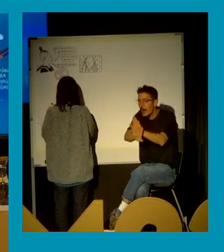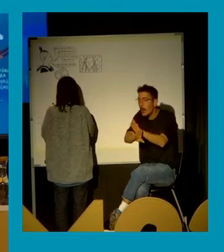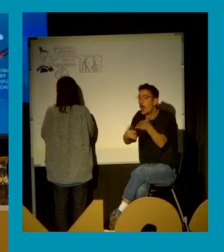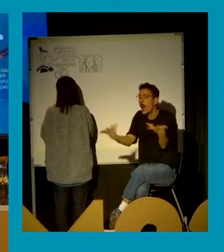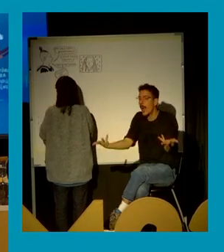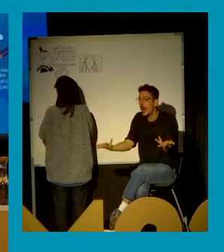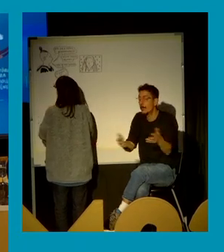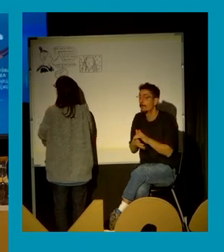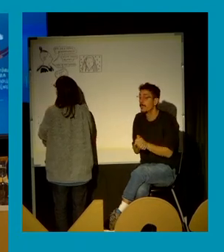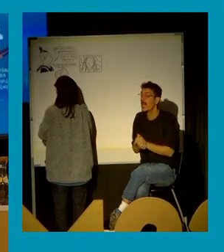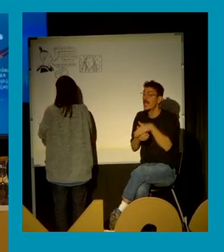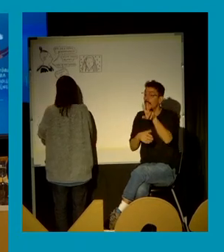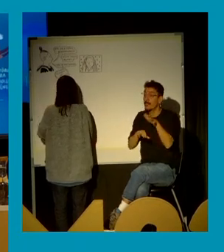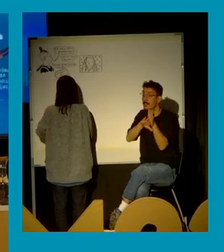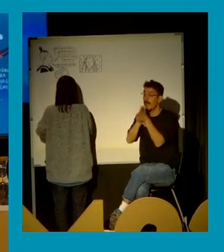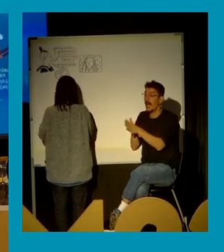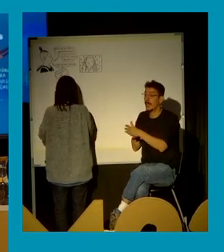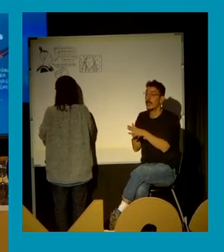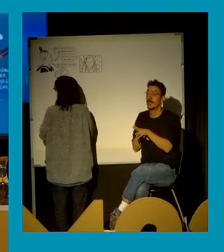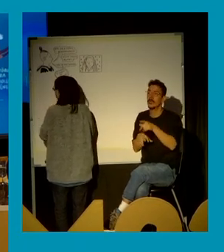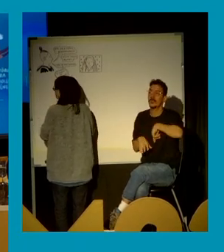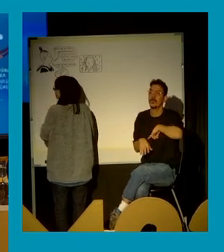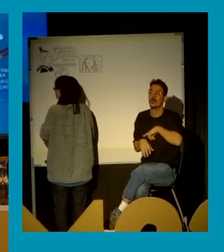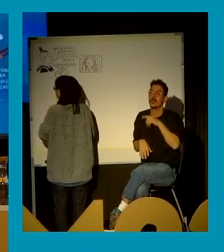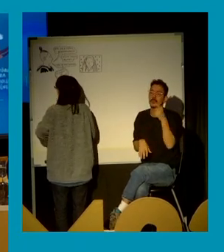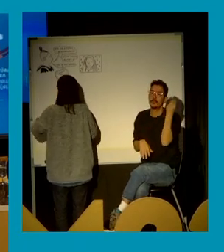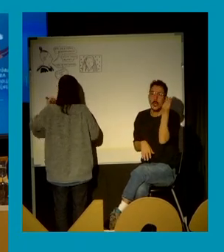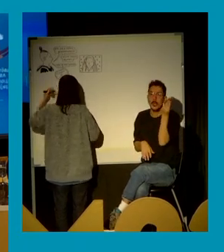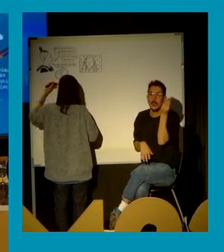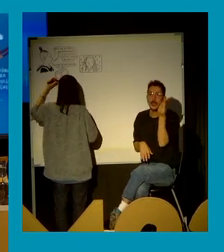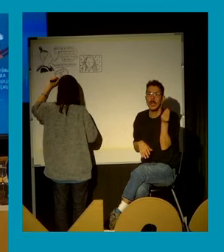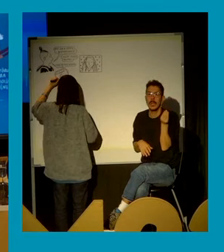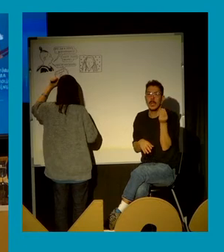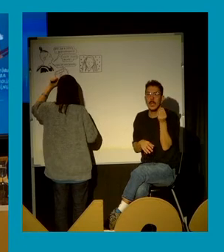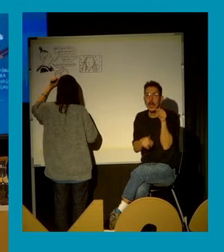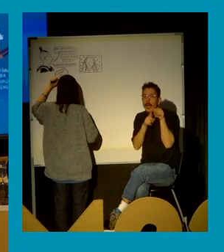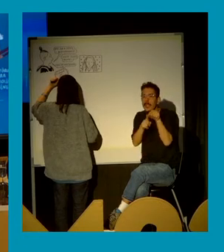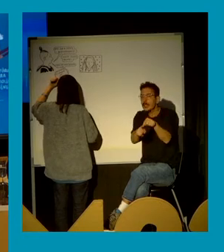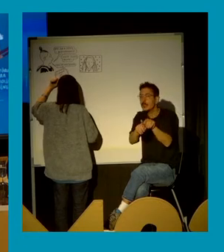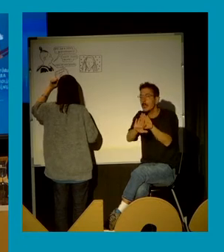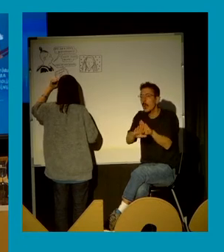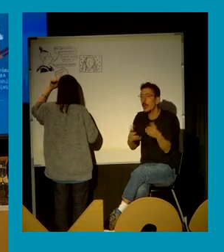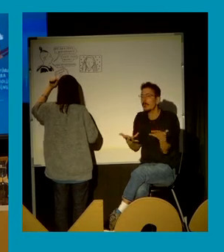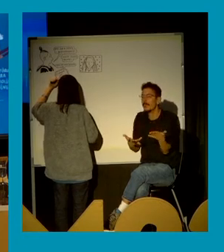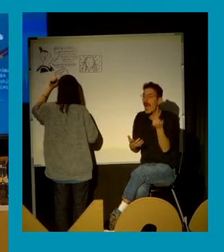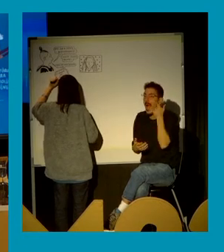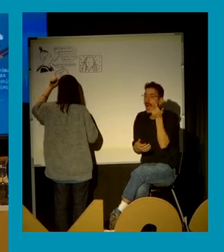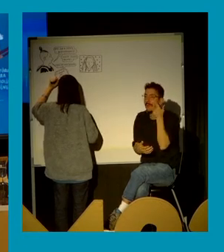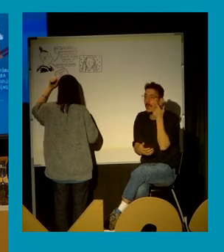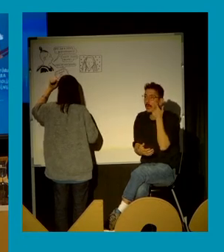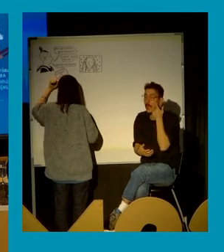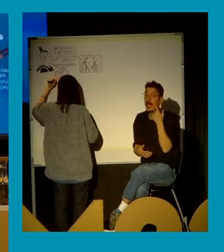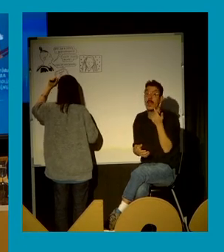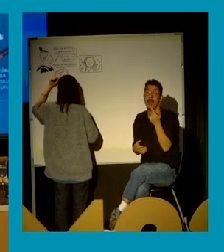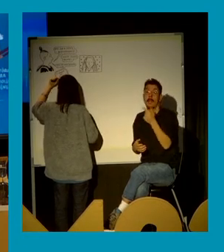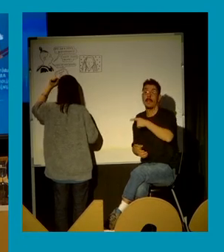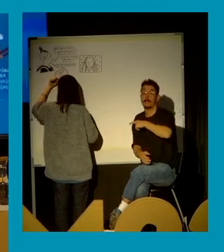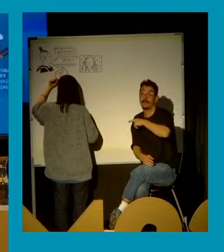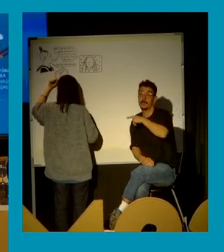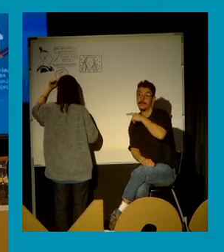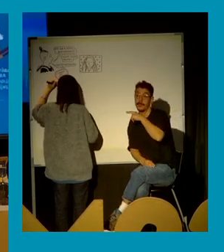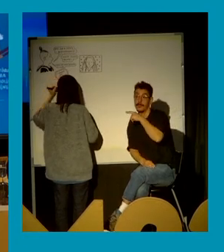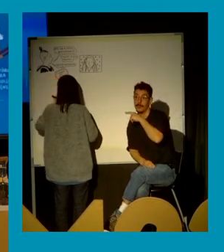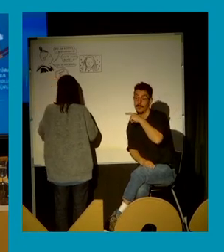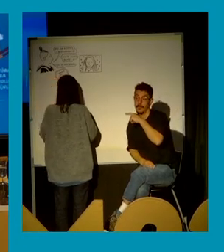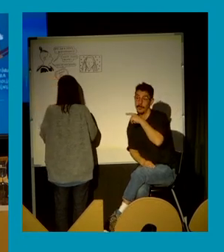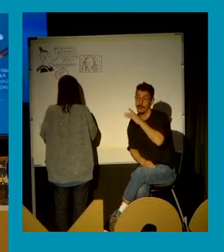¿qué estábamos buscando? Pues, estábamos buscando una transformación de cómo habían concebido las violencias sexuales nuestro ordenamiento